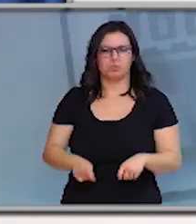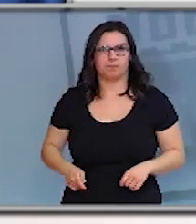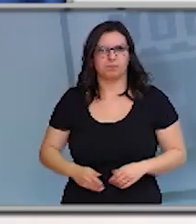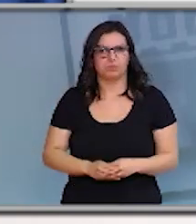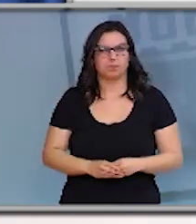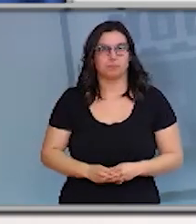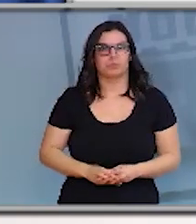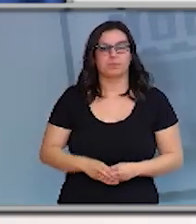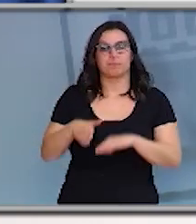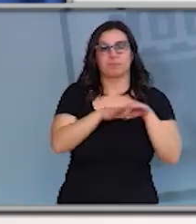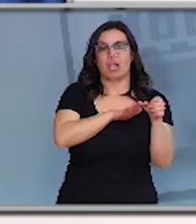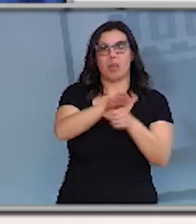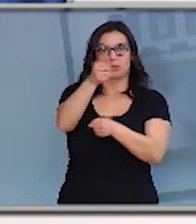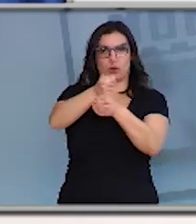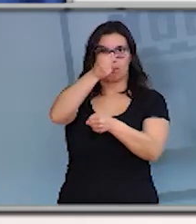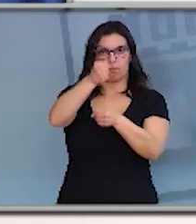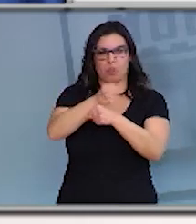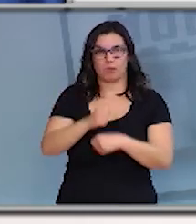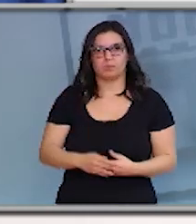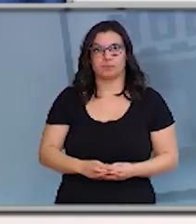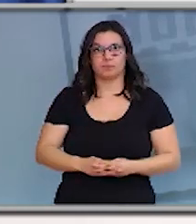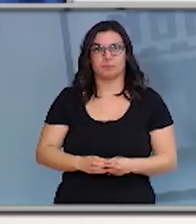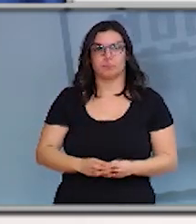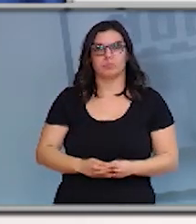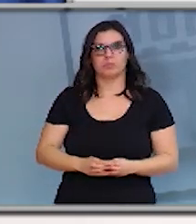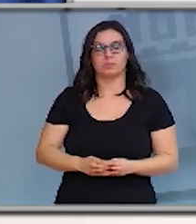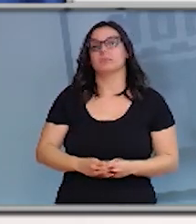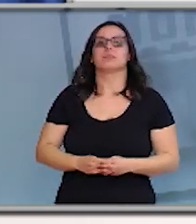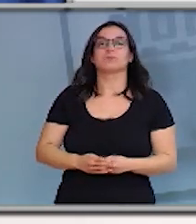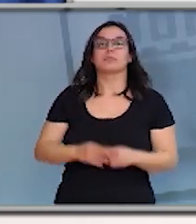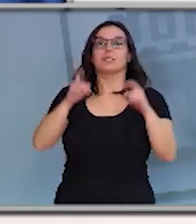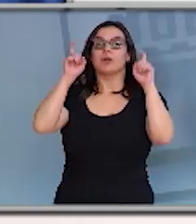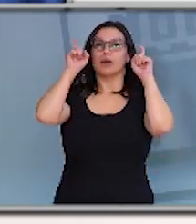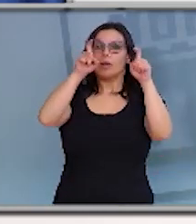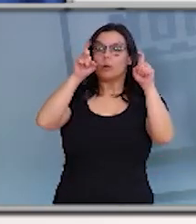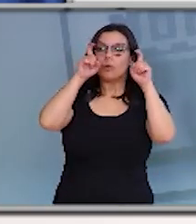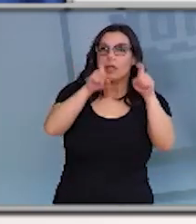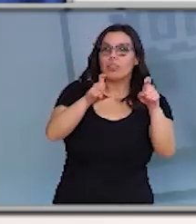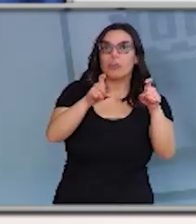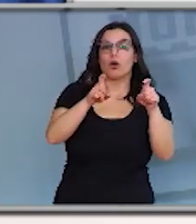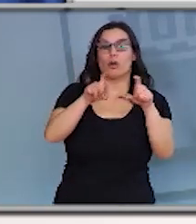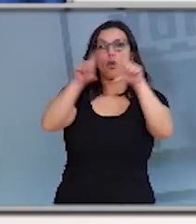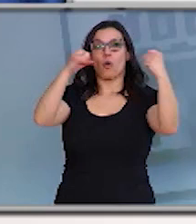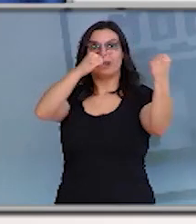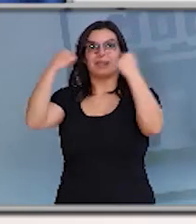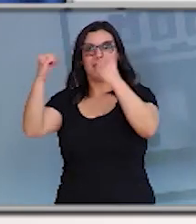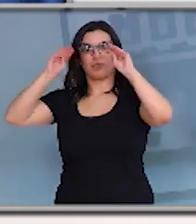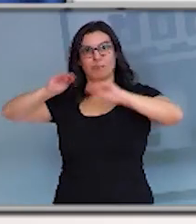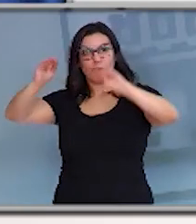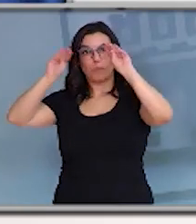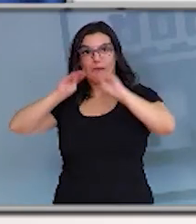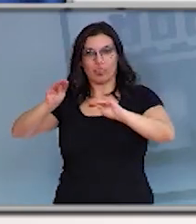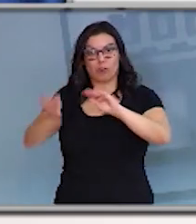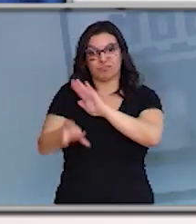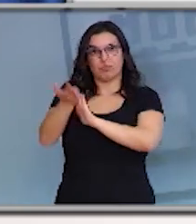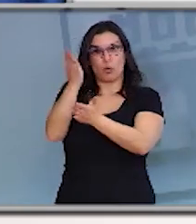En el ámbito del empleo, se suspende la actividad educativa respecto de los centros y entidades de formación en los que se impartan acciones